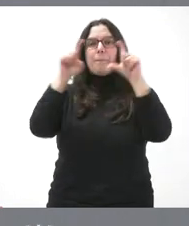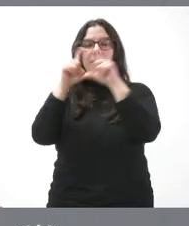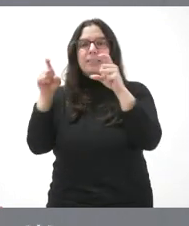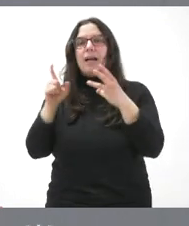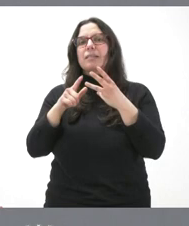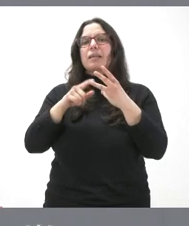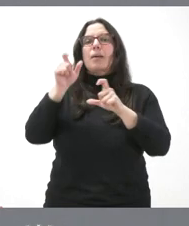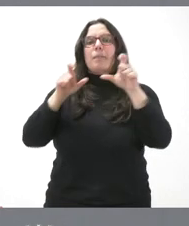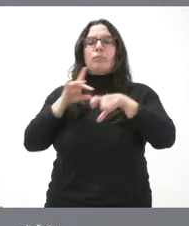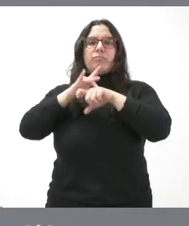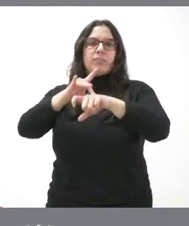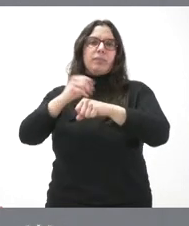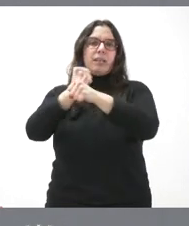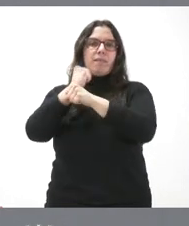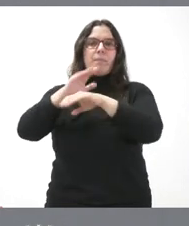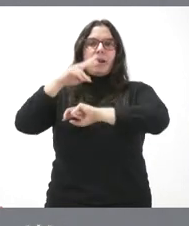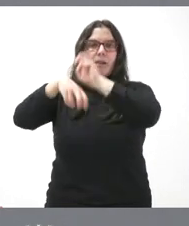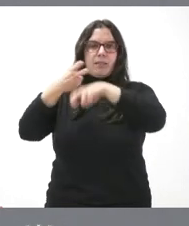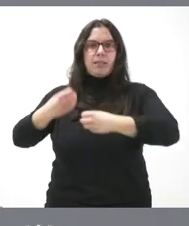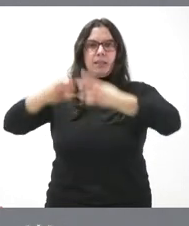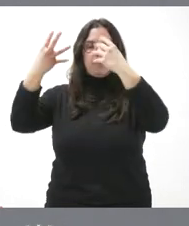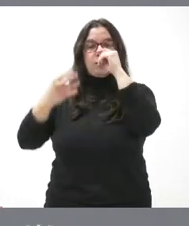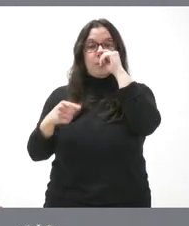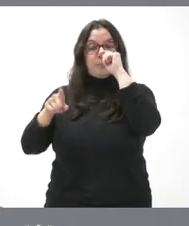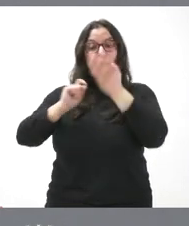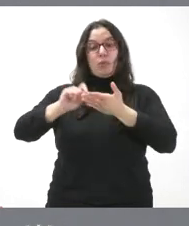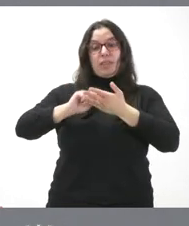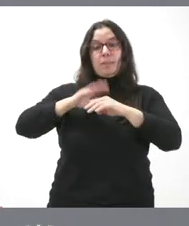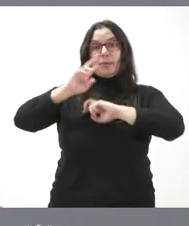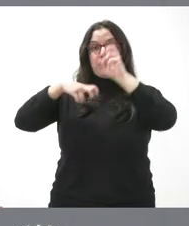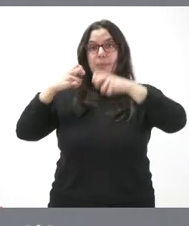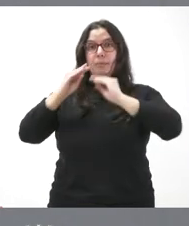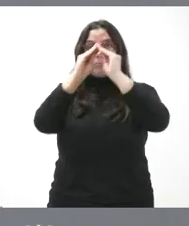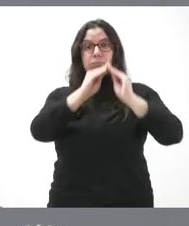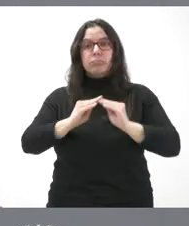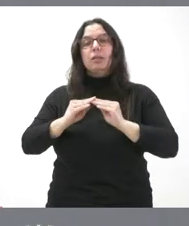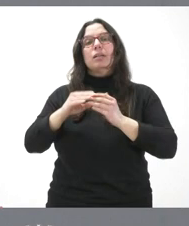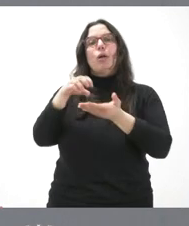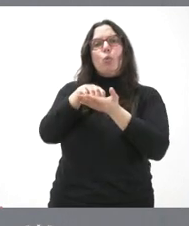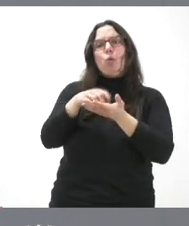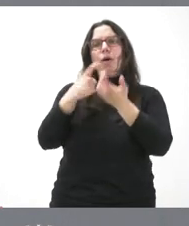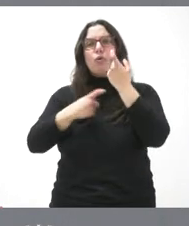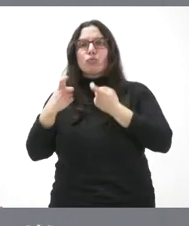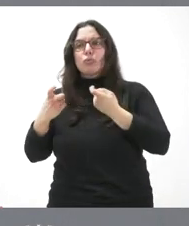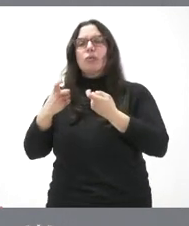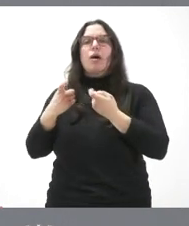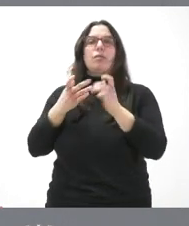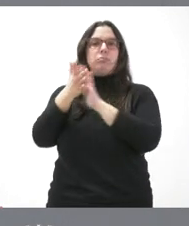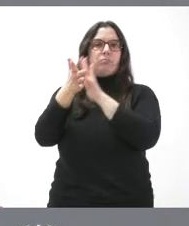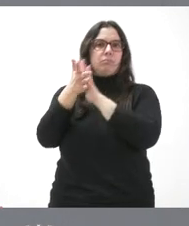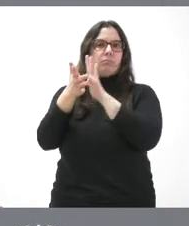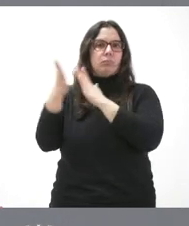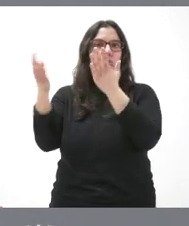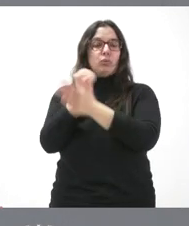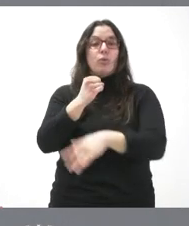rehabilitadores en general. Estas oficinas de rehabilitación atenderán las dudas y consultas en las solicitudes de ayudas. Y las razones que